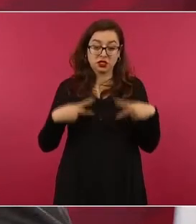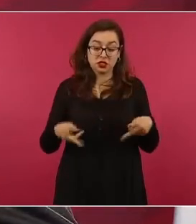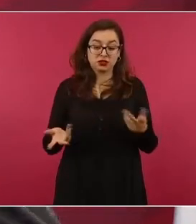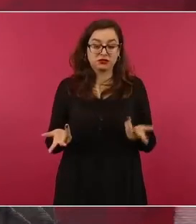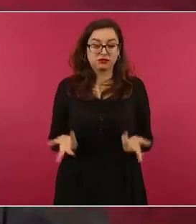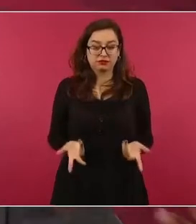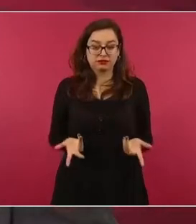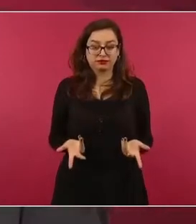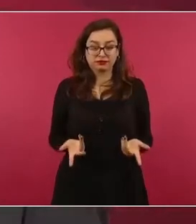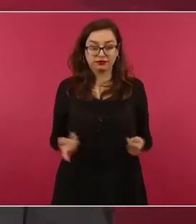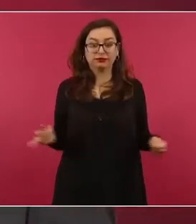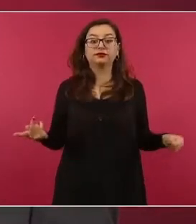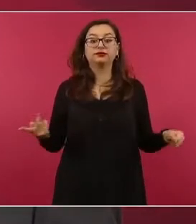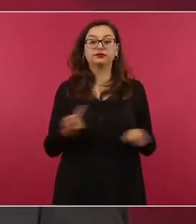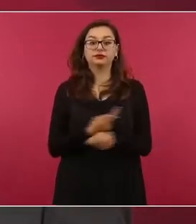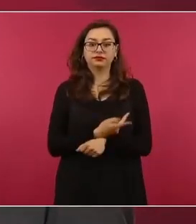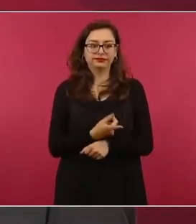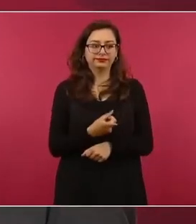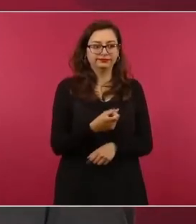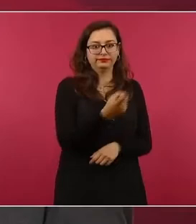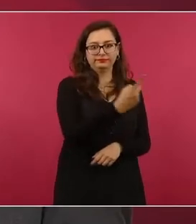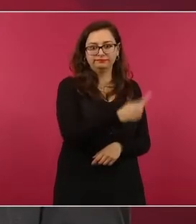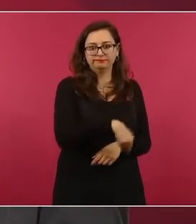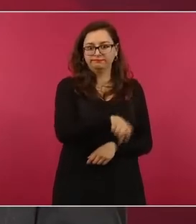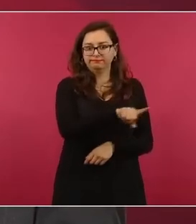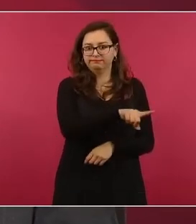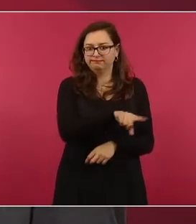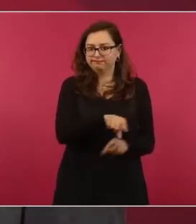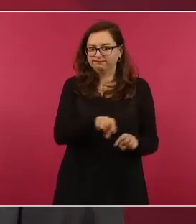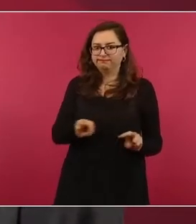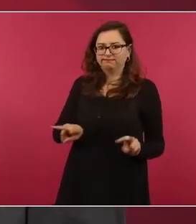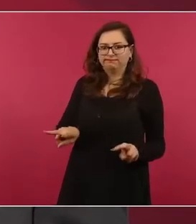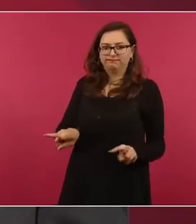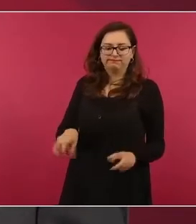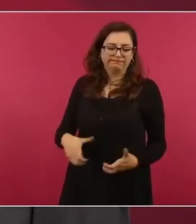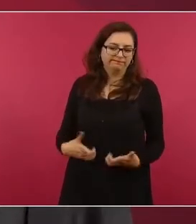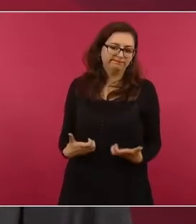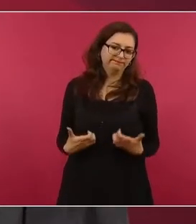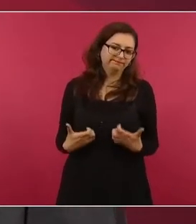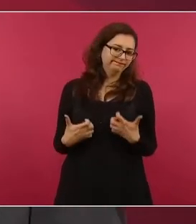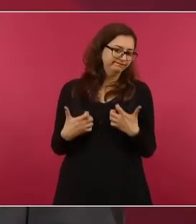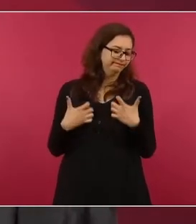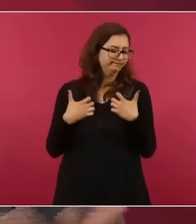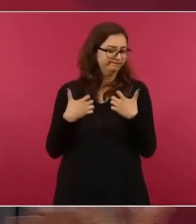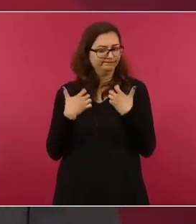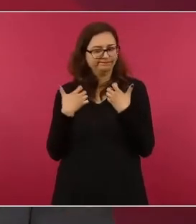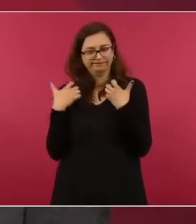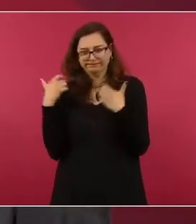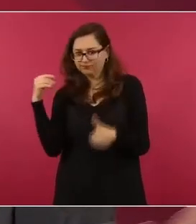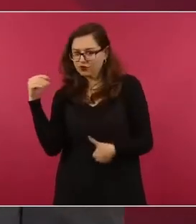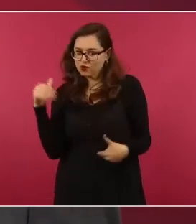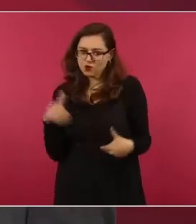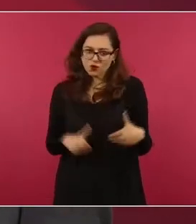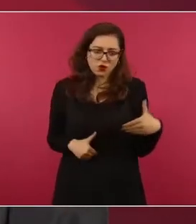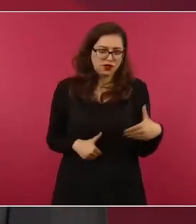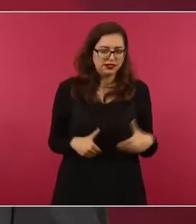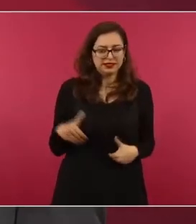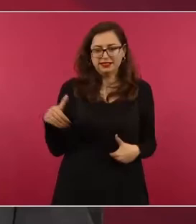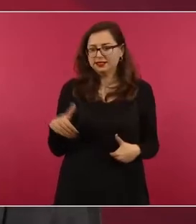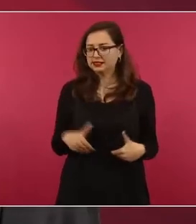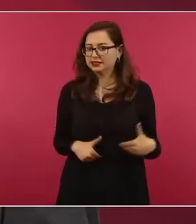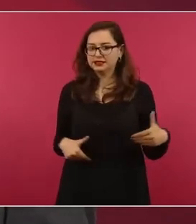Entonces, por eso no sirvió